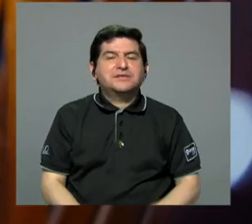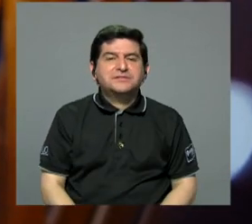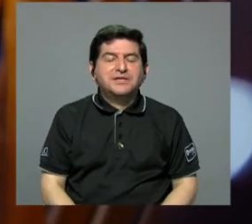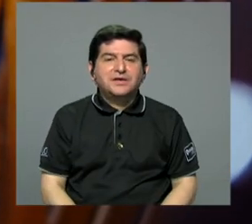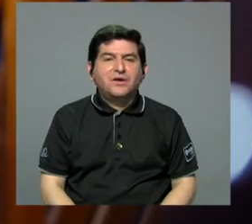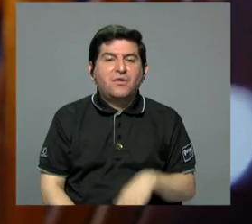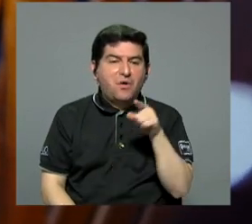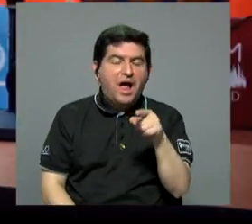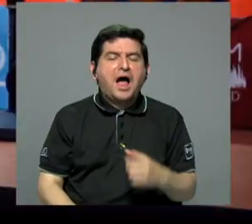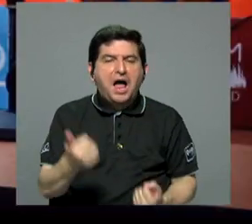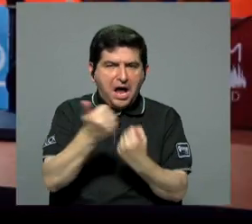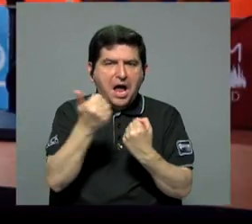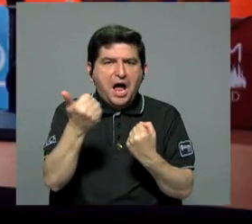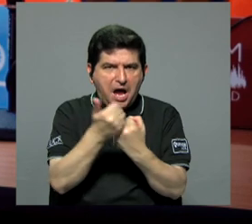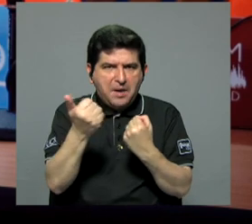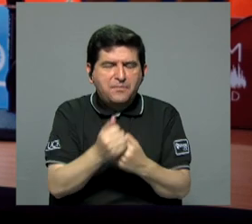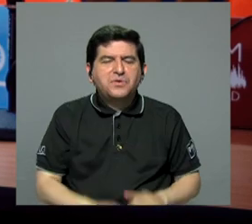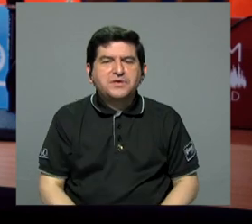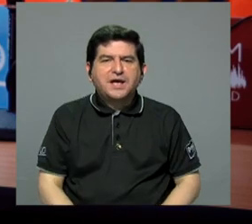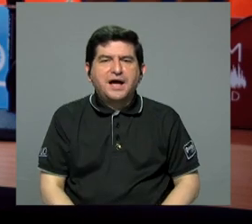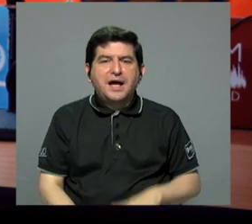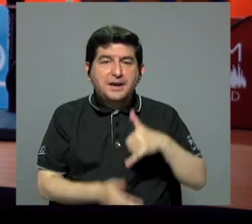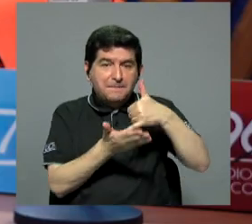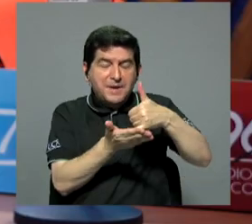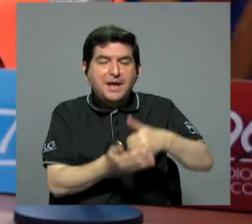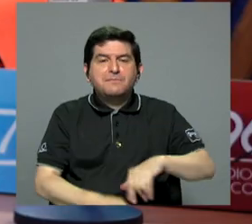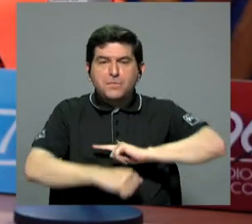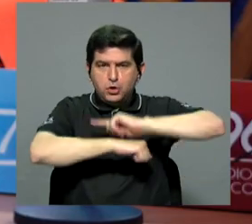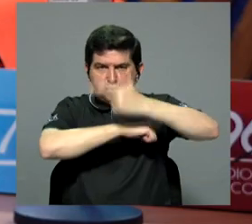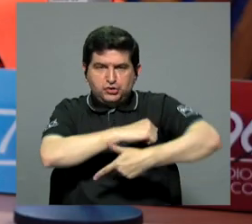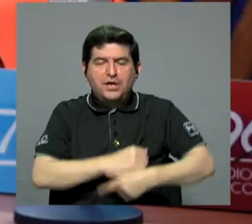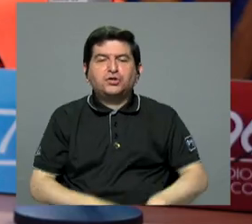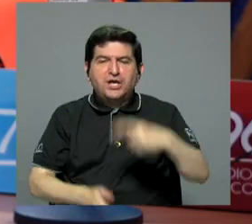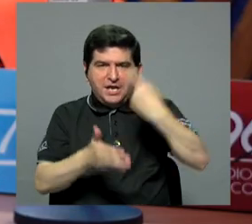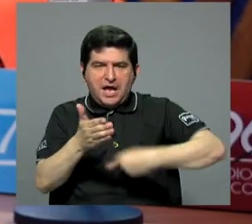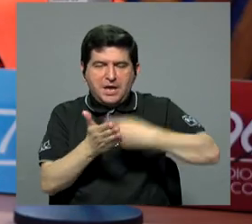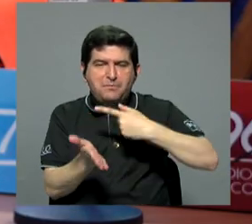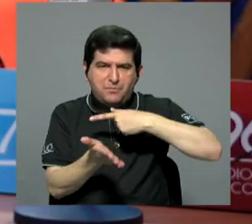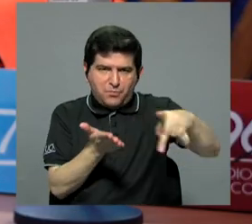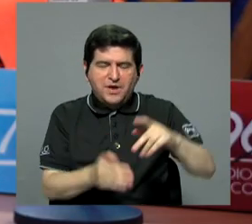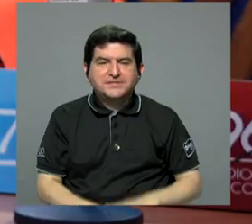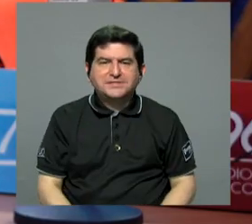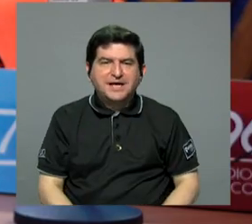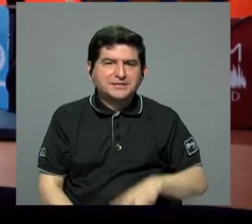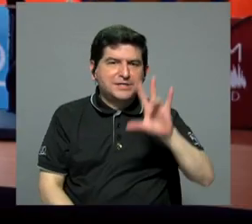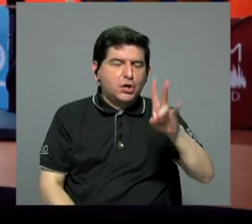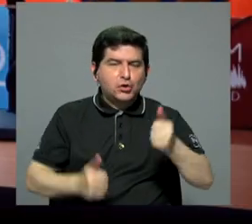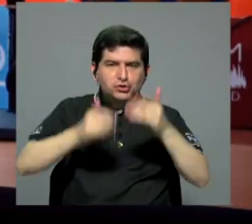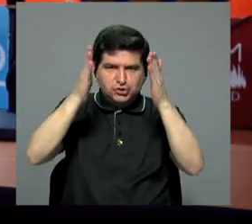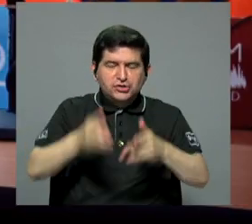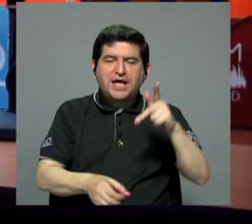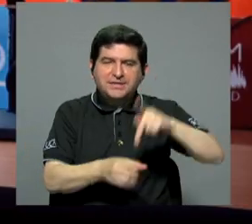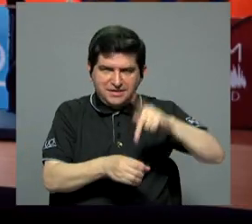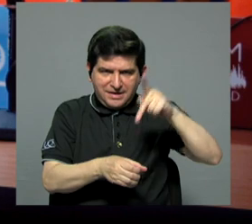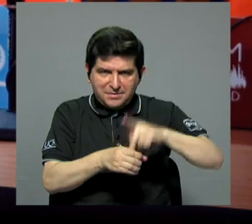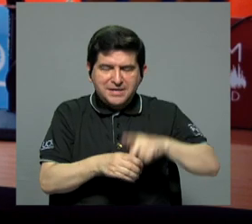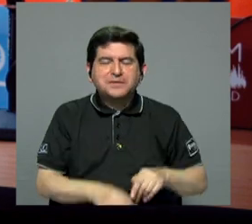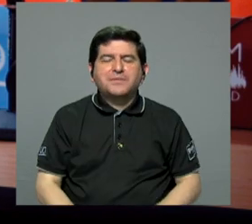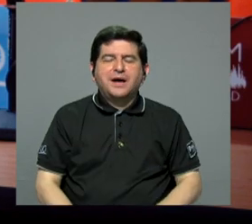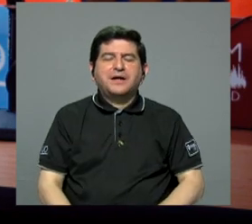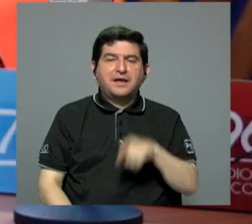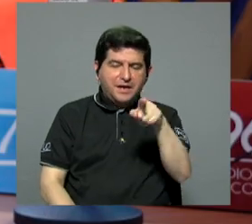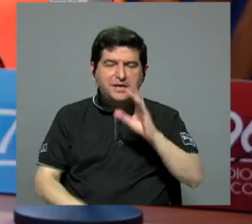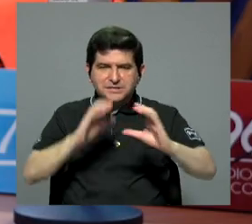presidencial apoya tasar los premios de la lotería. La revisión de las propuestas tributarias de las siete candidaturas que participaron en el